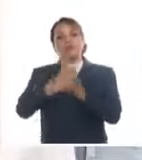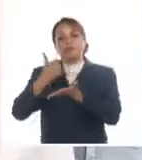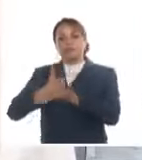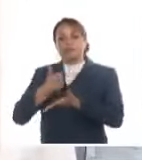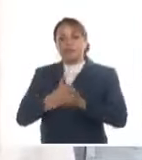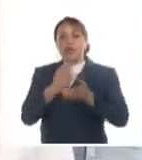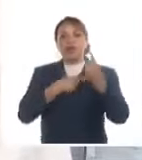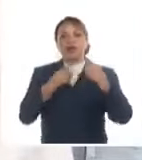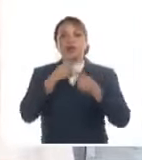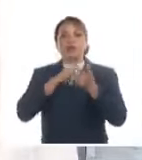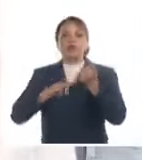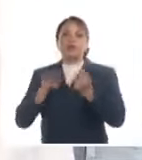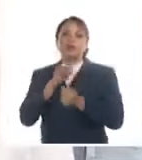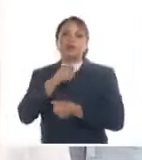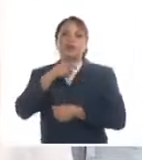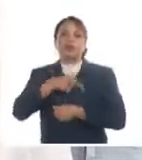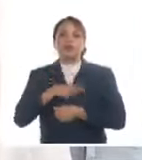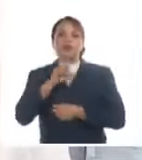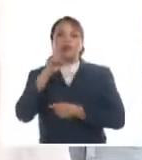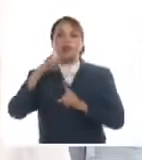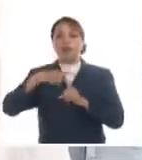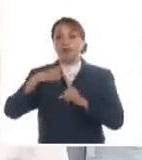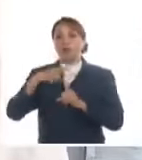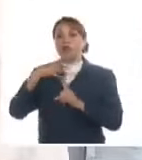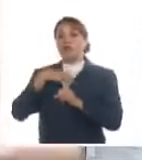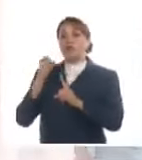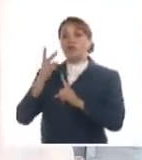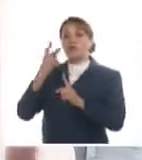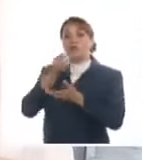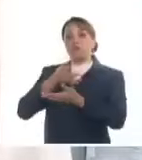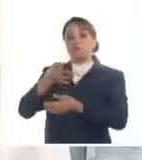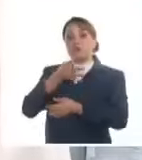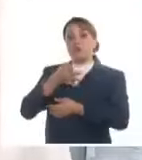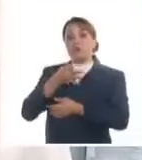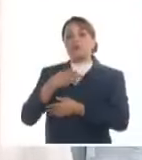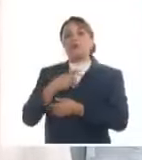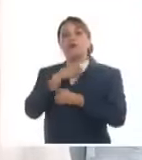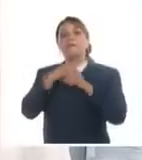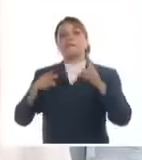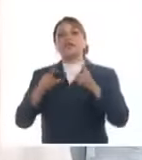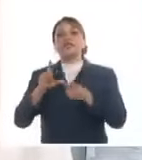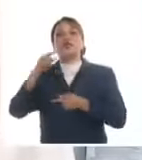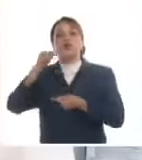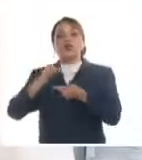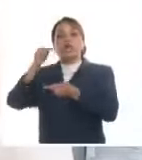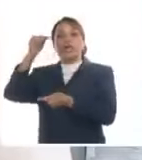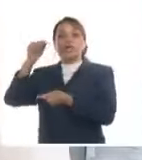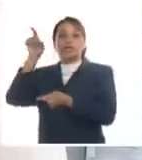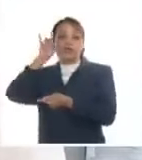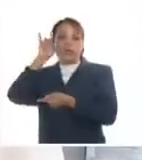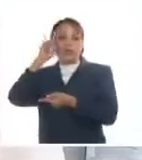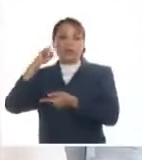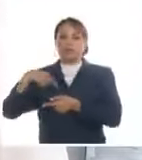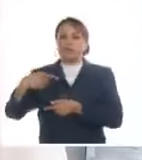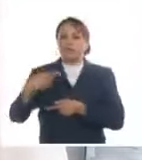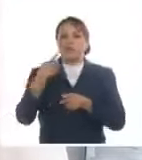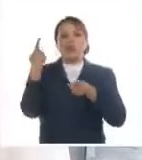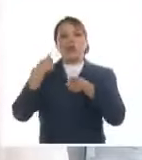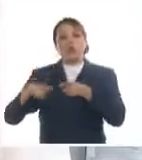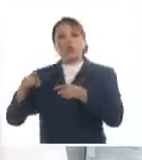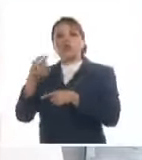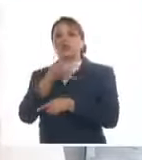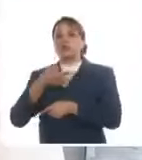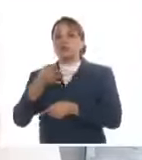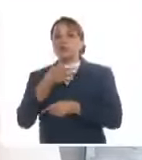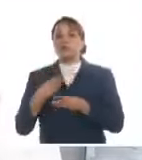provincias como Las Tunas, que tienen dos municipios que están entregando medio litro de leche diario. Hay otros dos municipios que